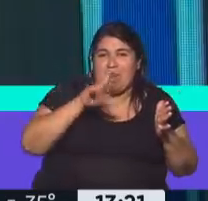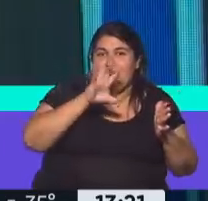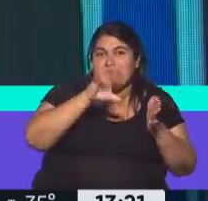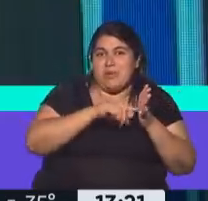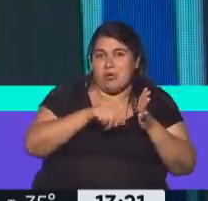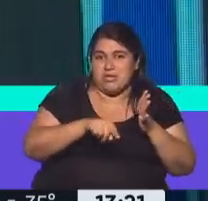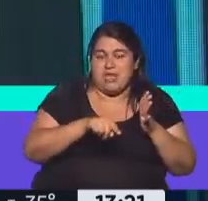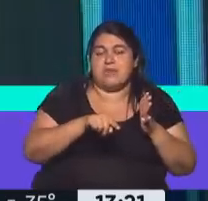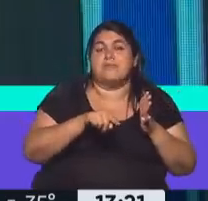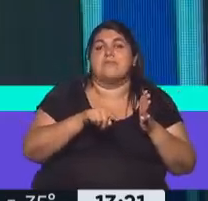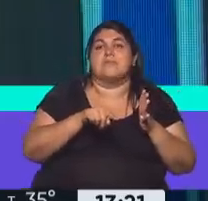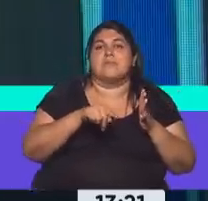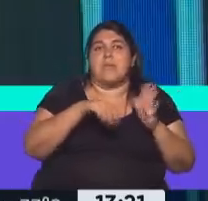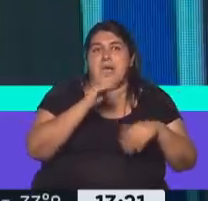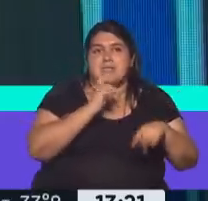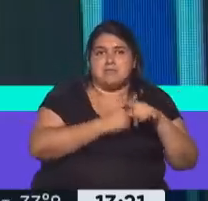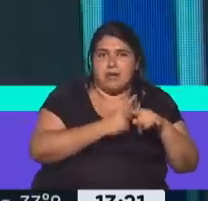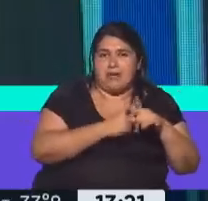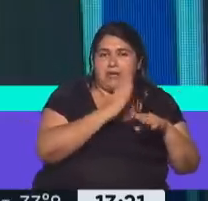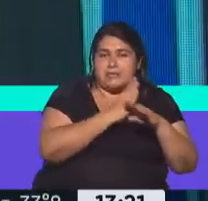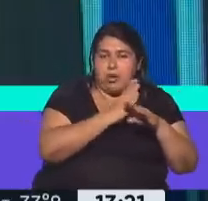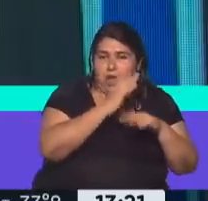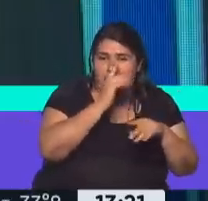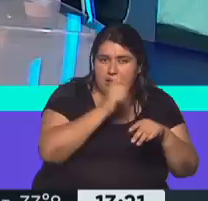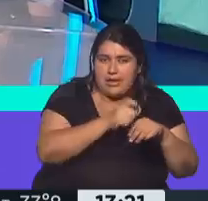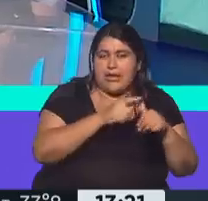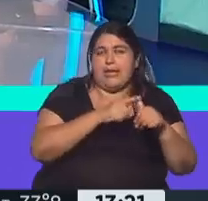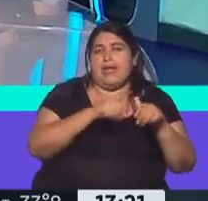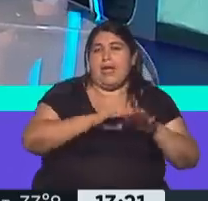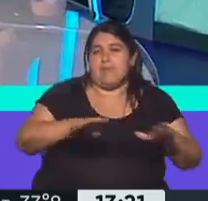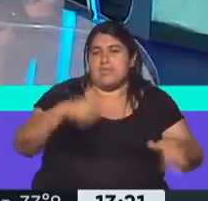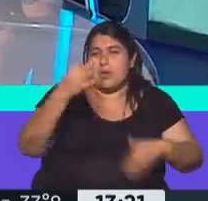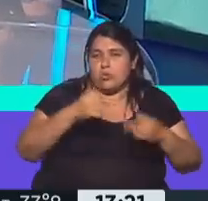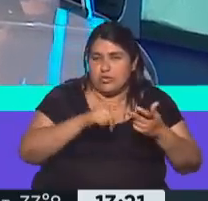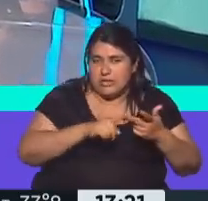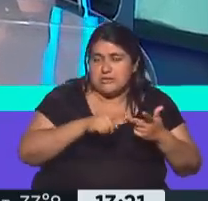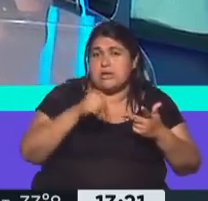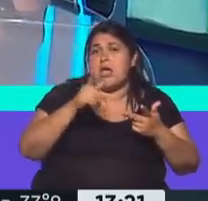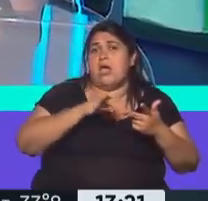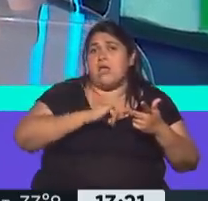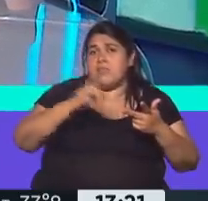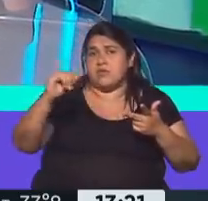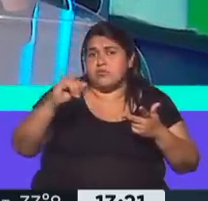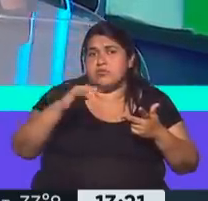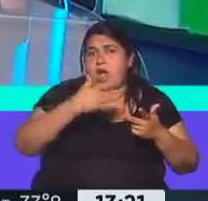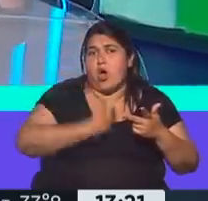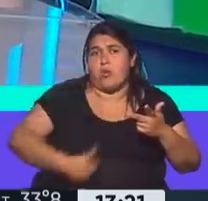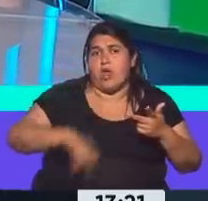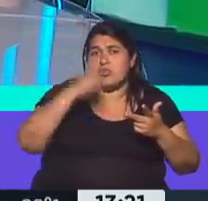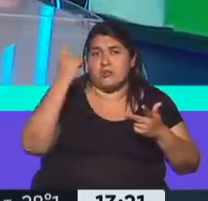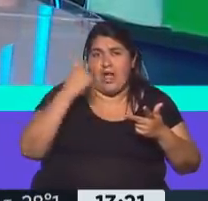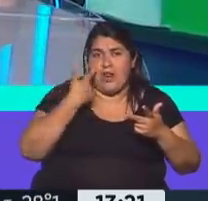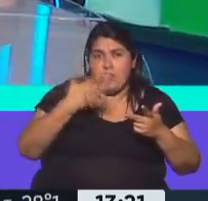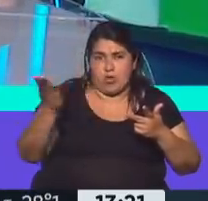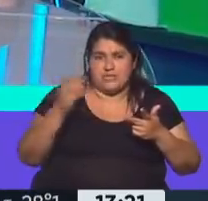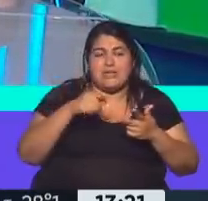estas situaciones vinculadas con el espionaje ilegal, con la mesa judicial. Y en este contexto, las denuncias por parte del Gobierno Nacional. Si te parece,